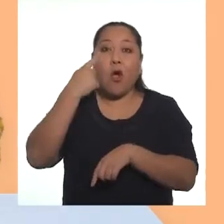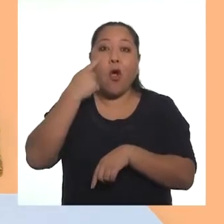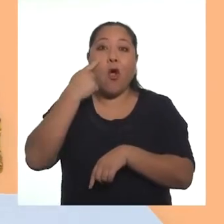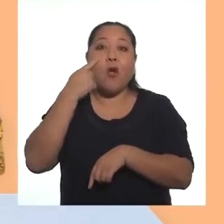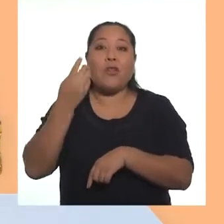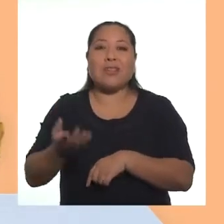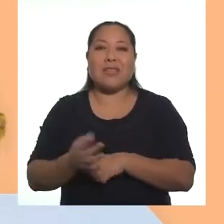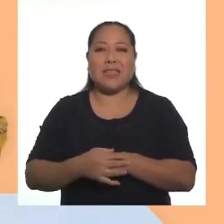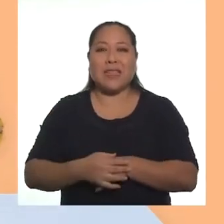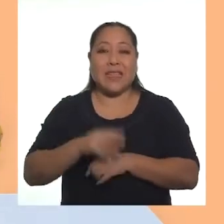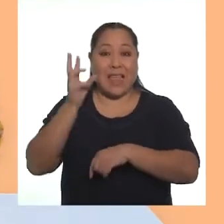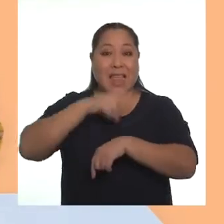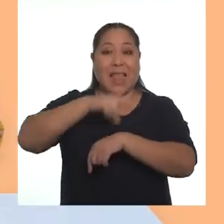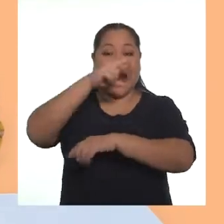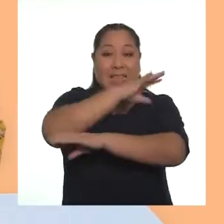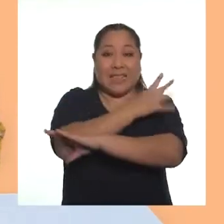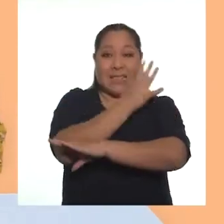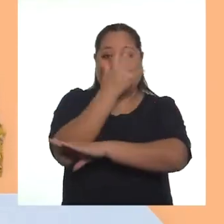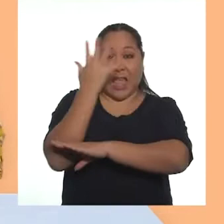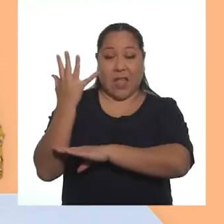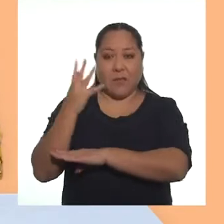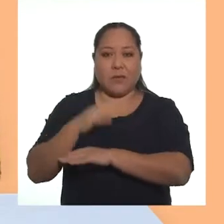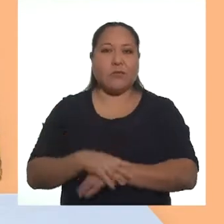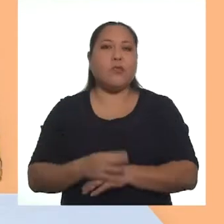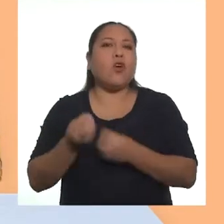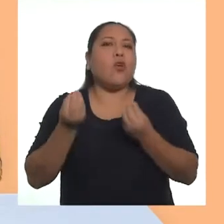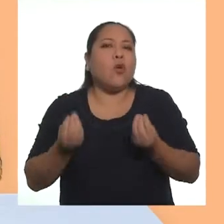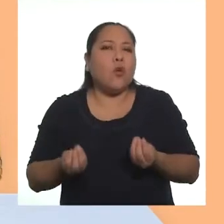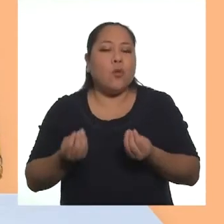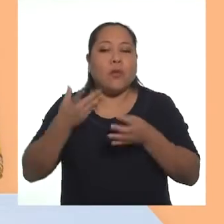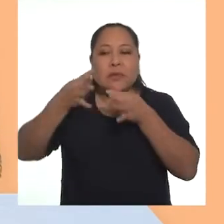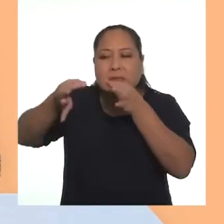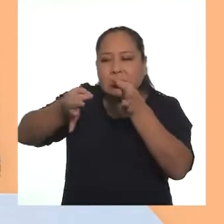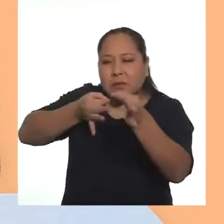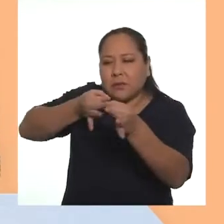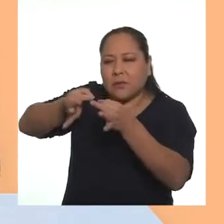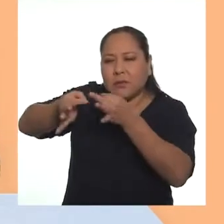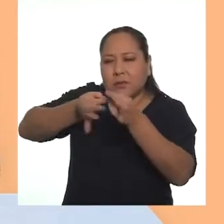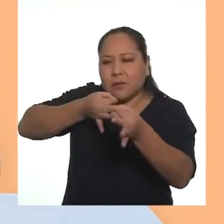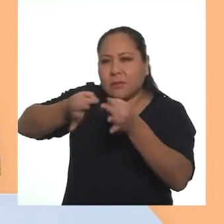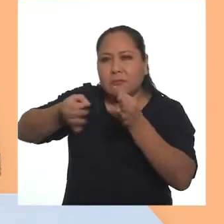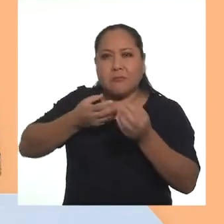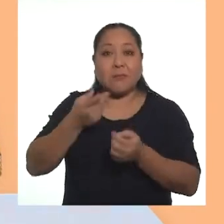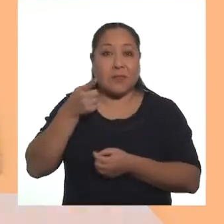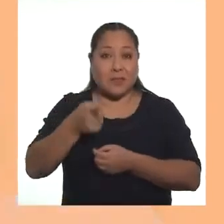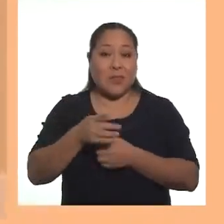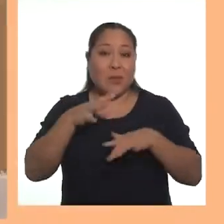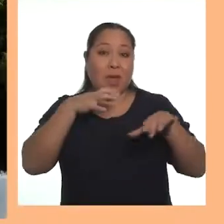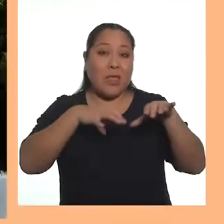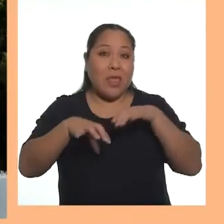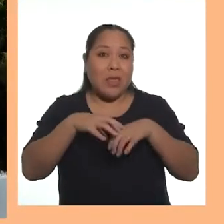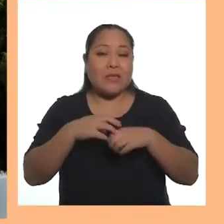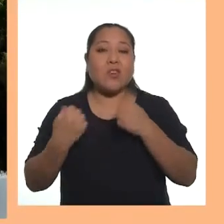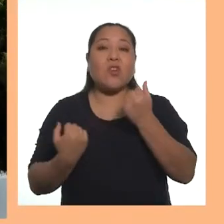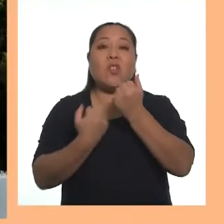permitan conocer un poco más sobre la región de la selva a través de una explicación que puedan realizar